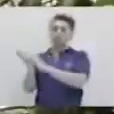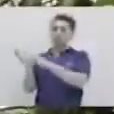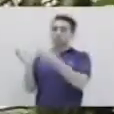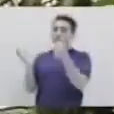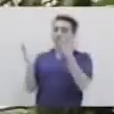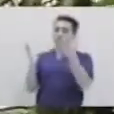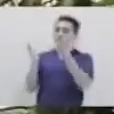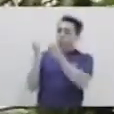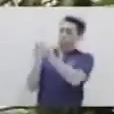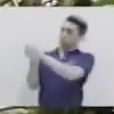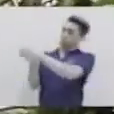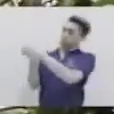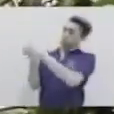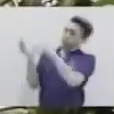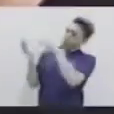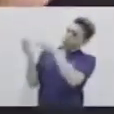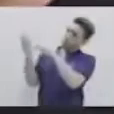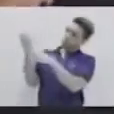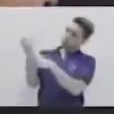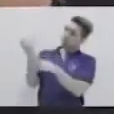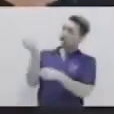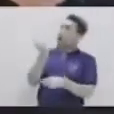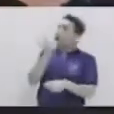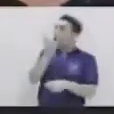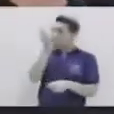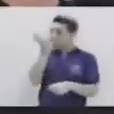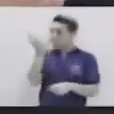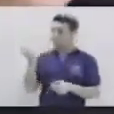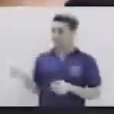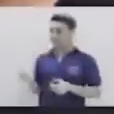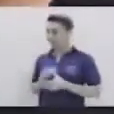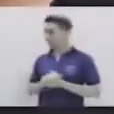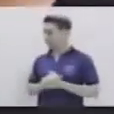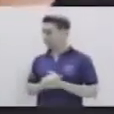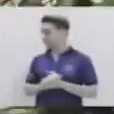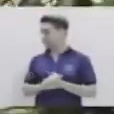Simulamos que tenemos la manzana con la mano dominante y la mordemos.